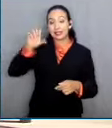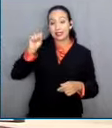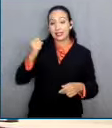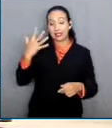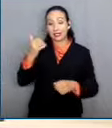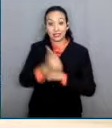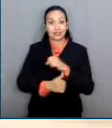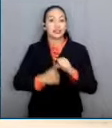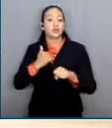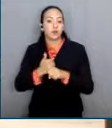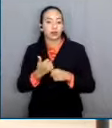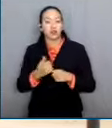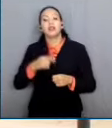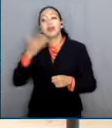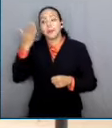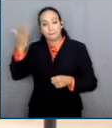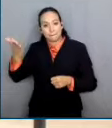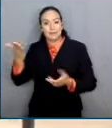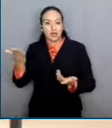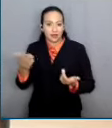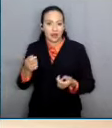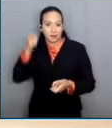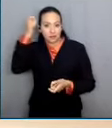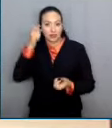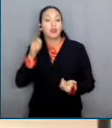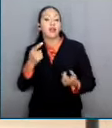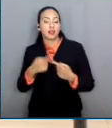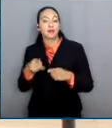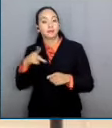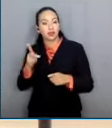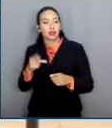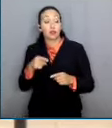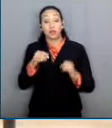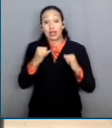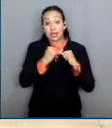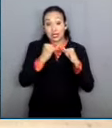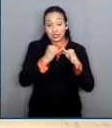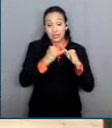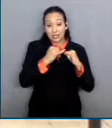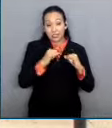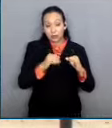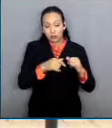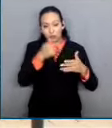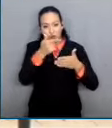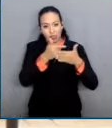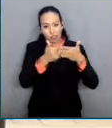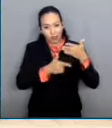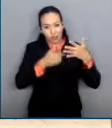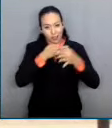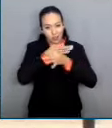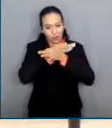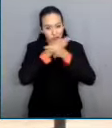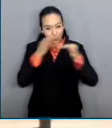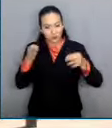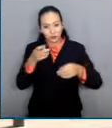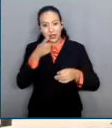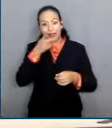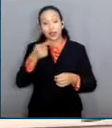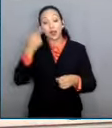Por otra parte, el Instituto Mexicano de Contadores Públicos informó que para el ejercicio fiscal 2023